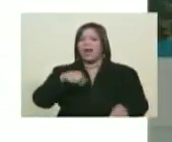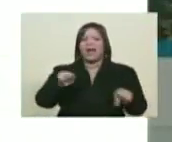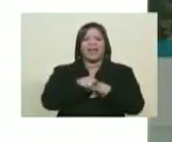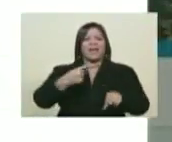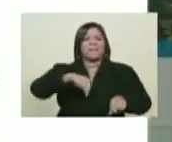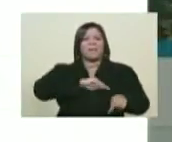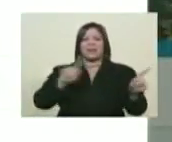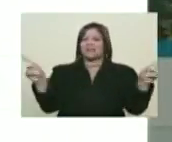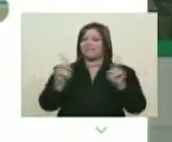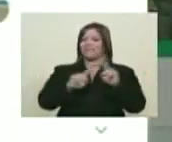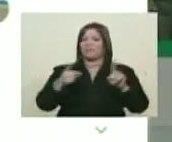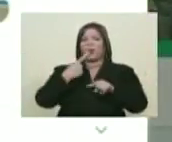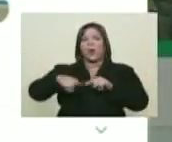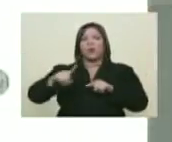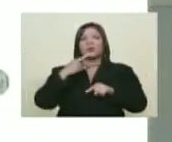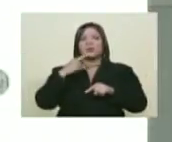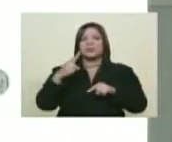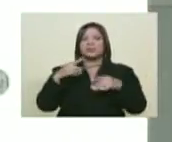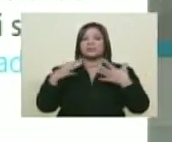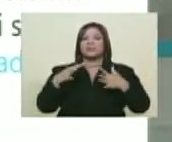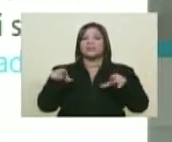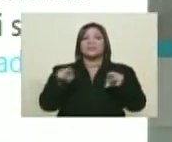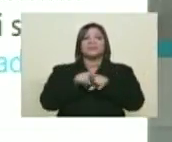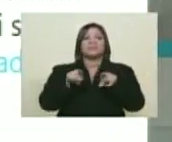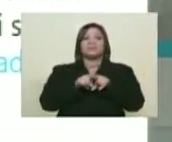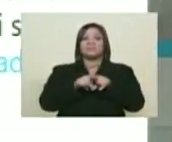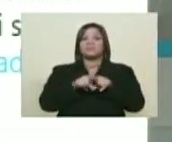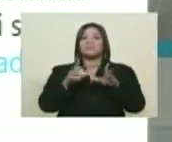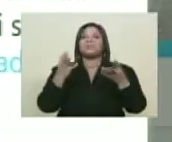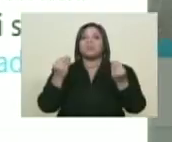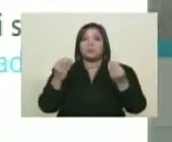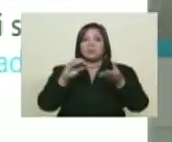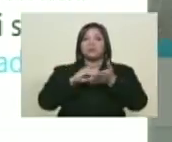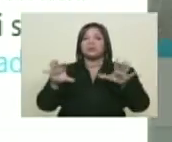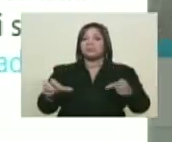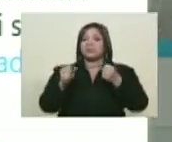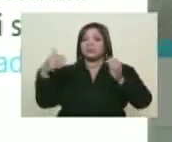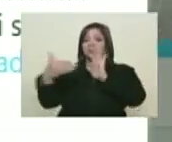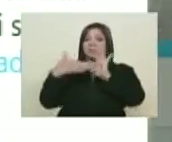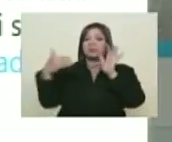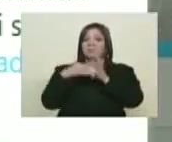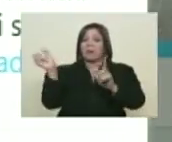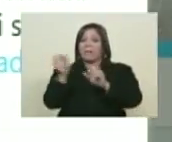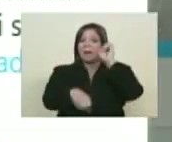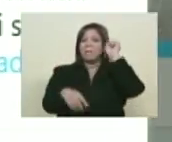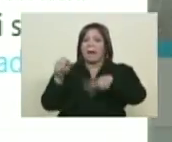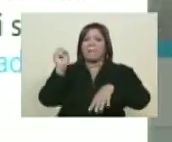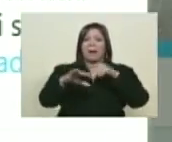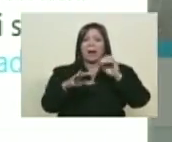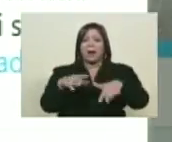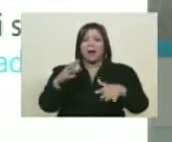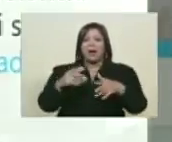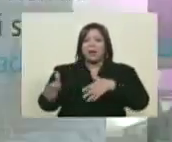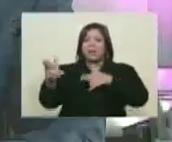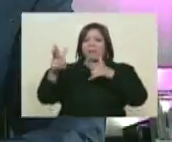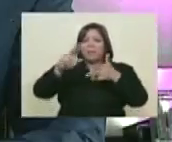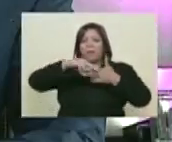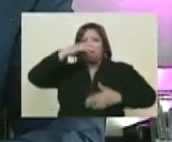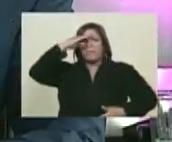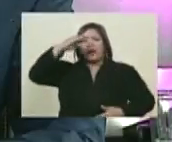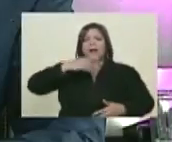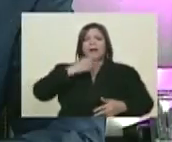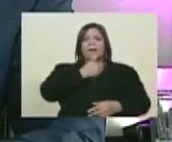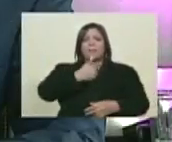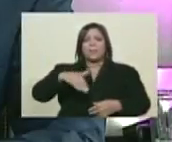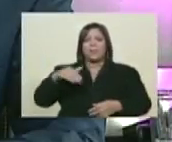Evo le muestra el caso de unos manifestantes que atacan con violencia a un organismo público, una base militar. Aún así Maduro explica